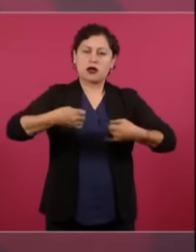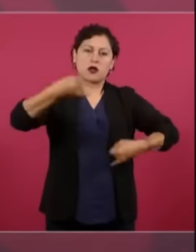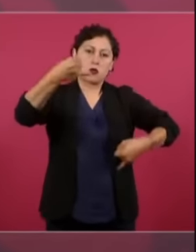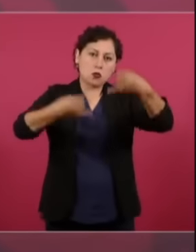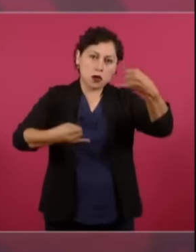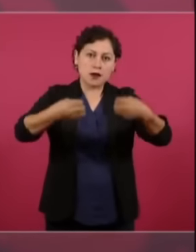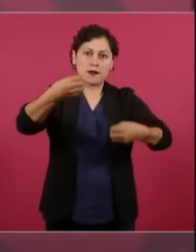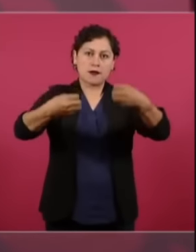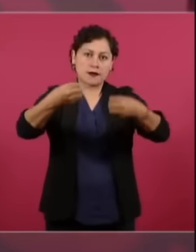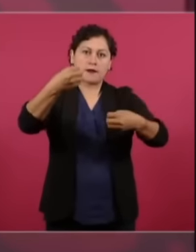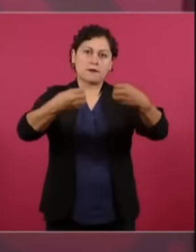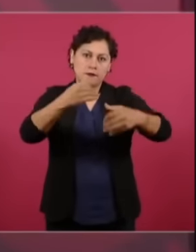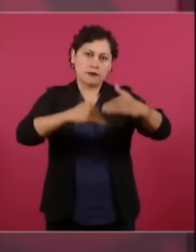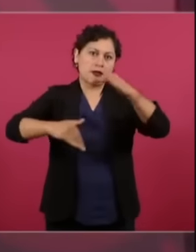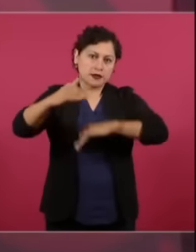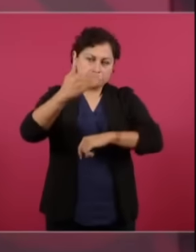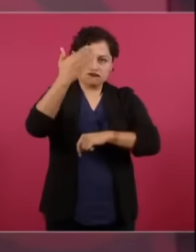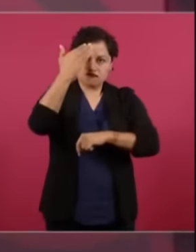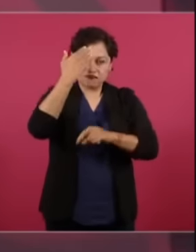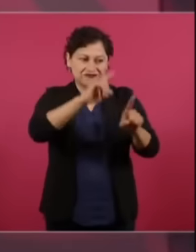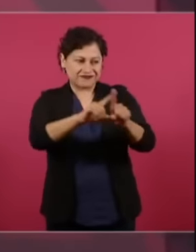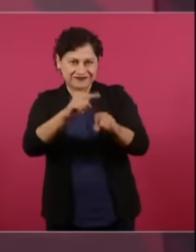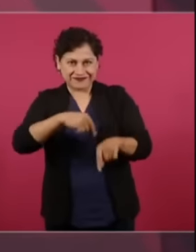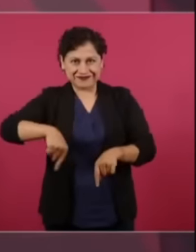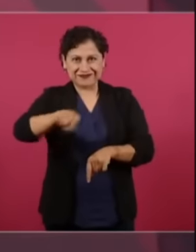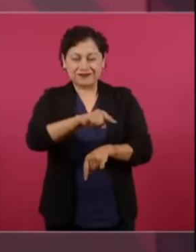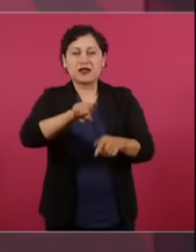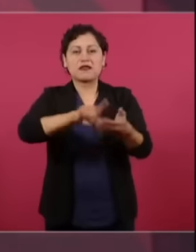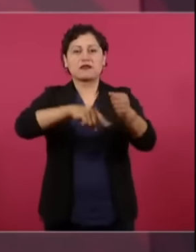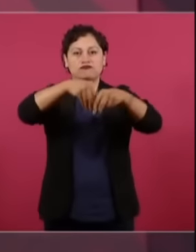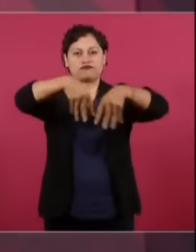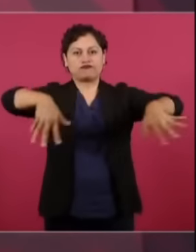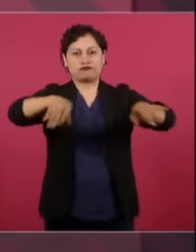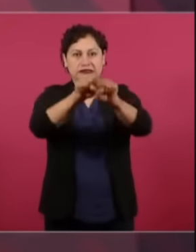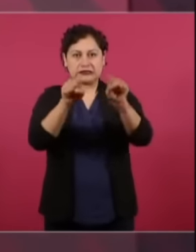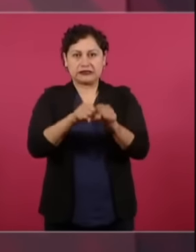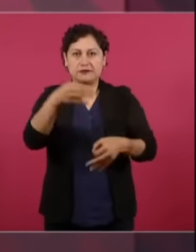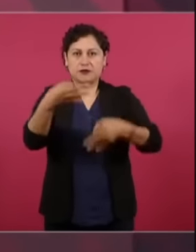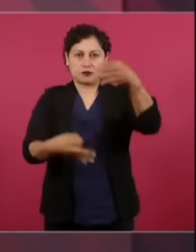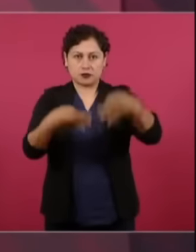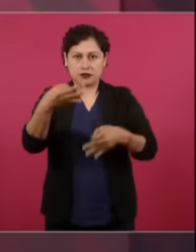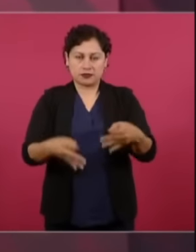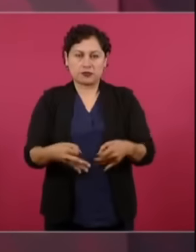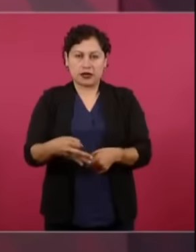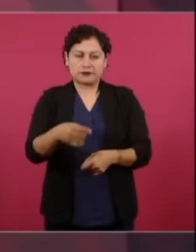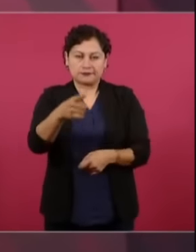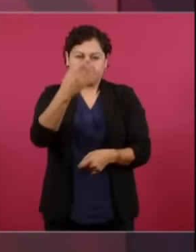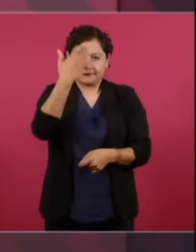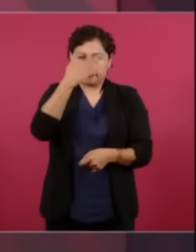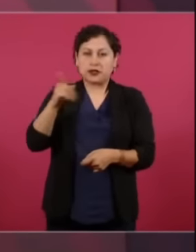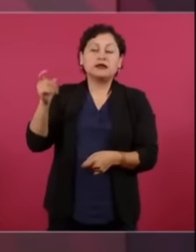el presidente, los senadores, al final de cuentas,